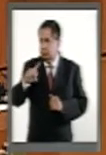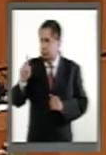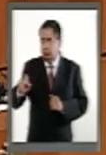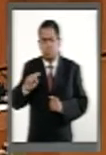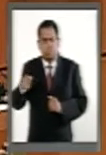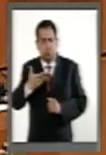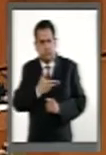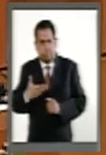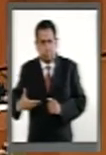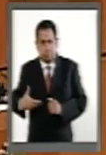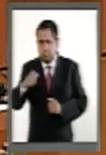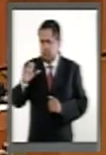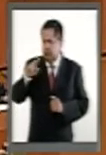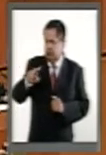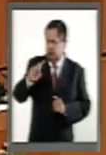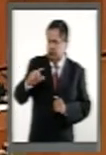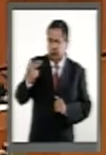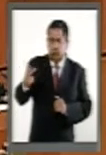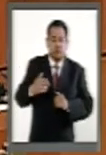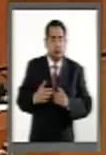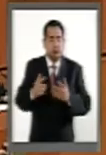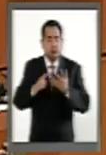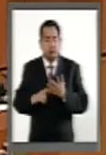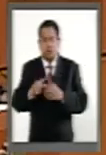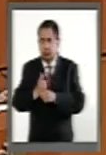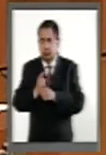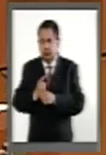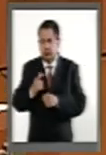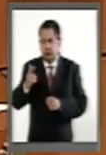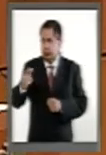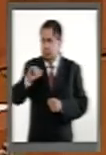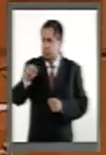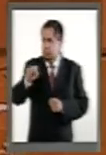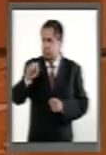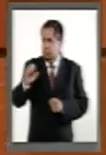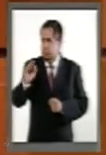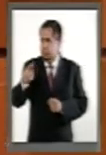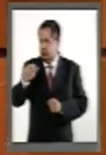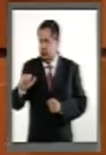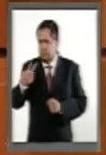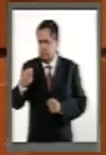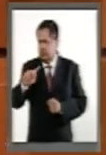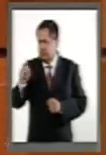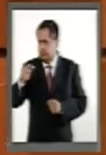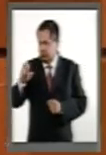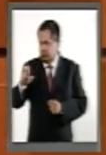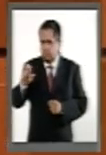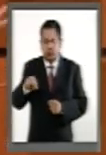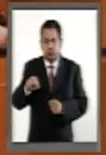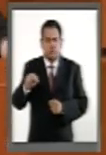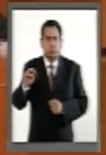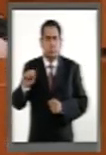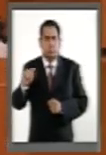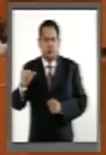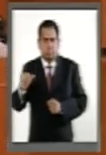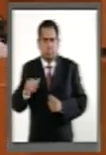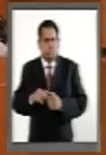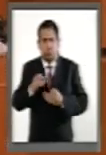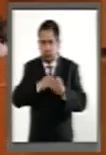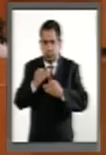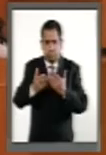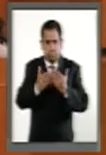Nacional de los Derechos Humanos, y a la licenciada mi amiga Josefina Vázquez Mota. A todos ustedes